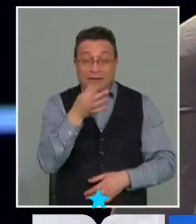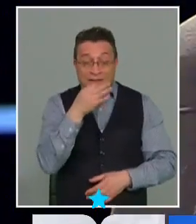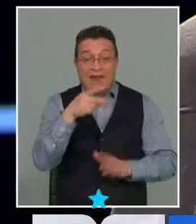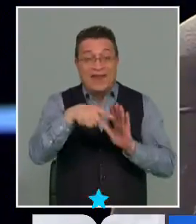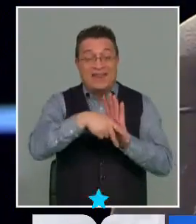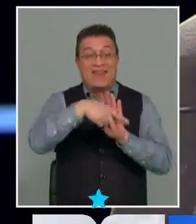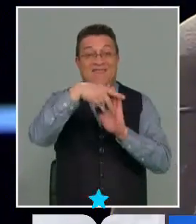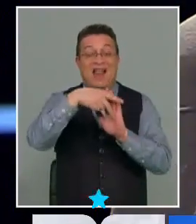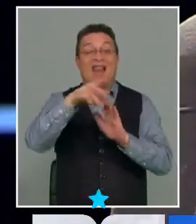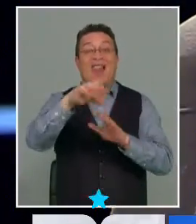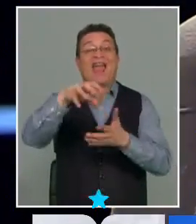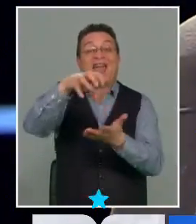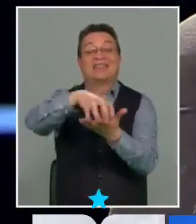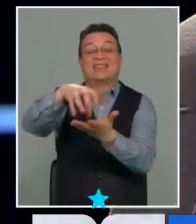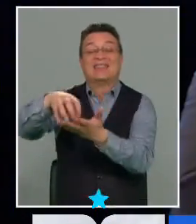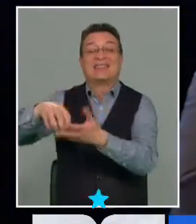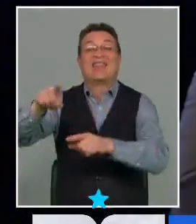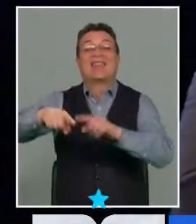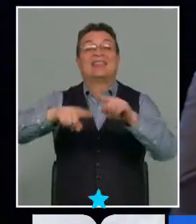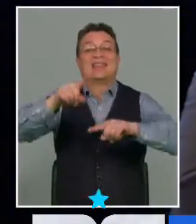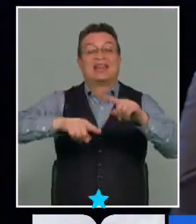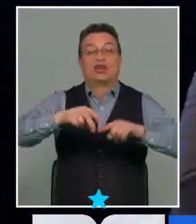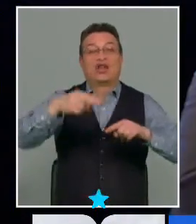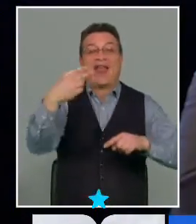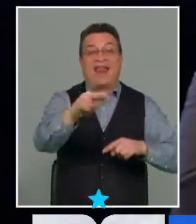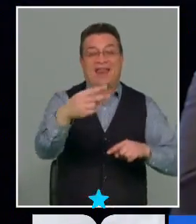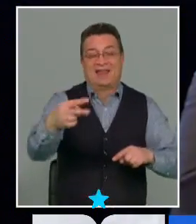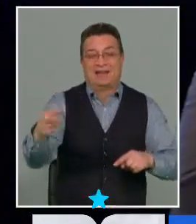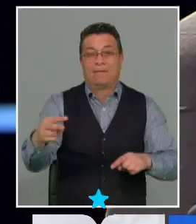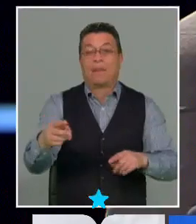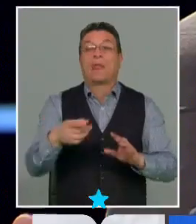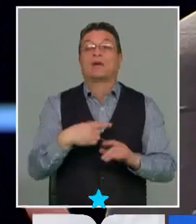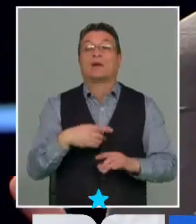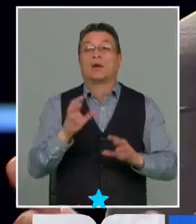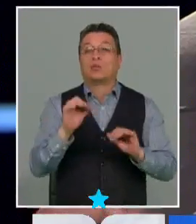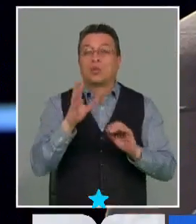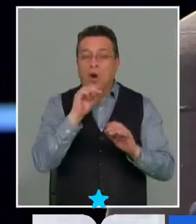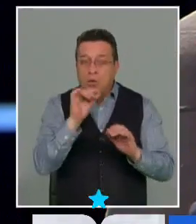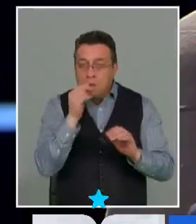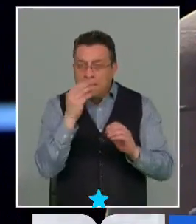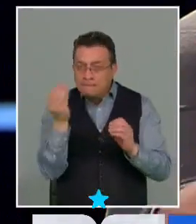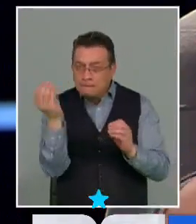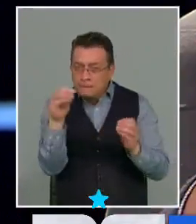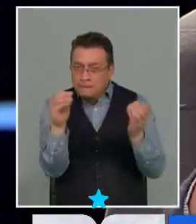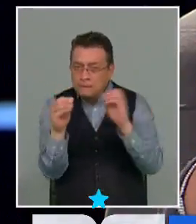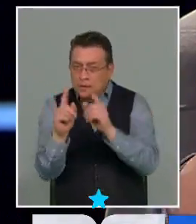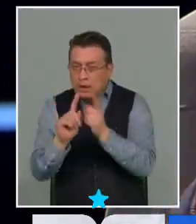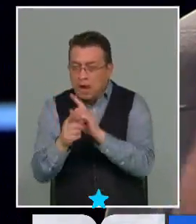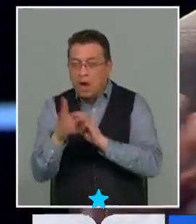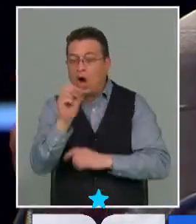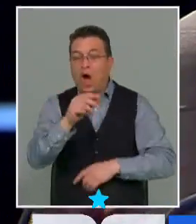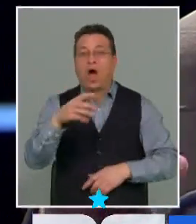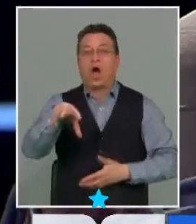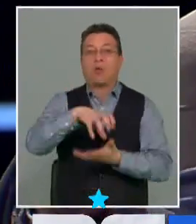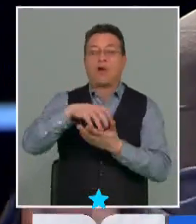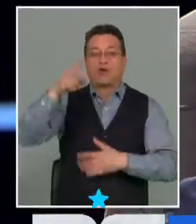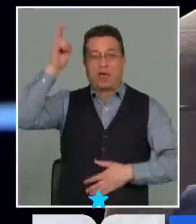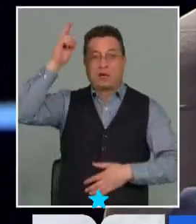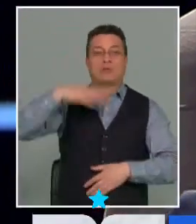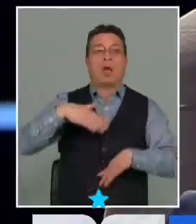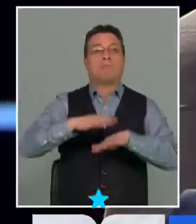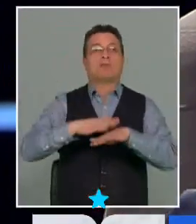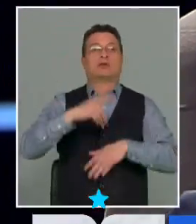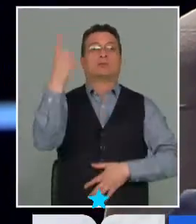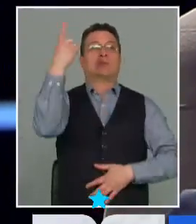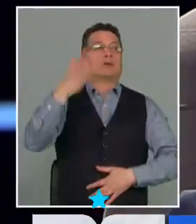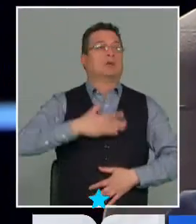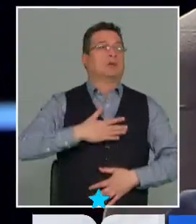nivel de las entidades territoriales no estamos hablando de manera muy mañosa han dicho de que casi los pueblos indígenas van a tener que dar permiso para todo